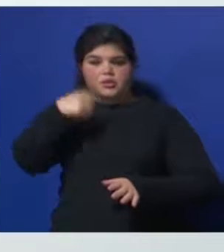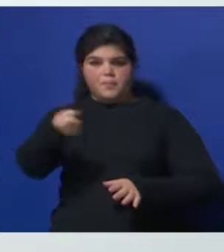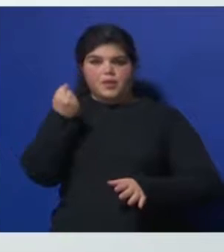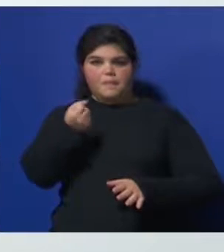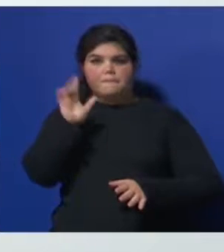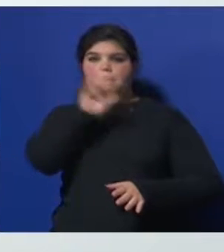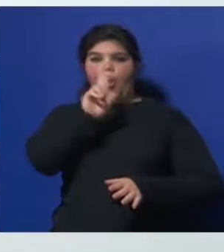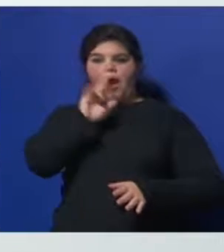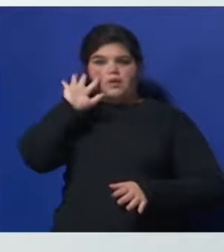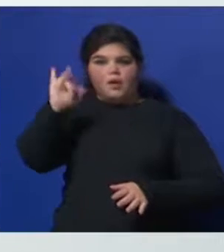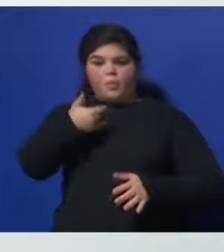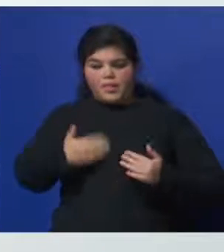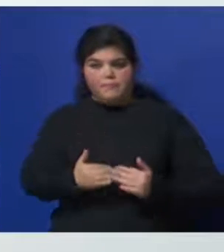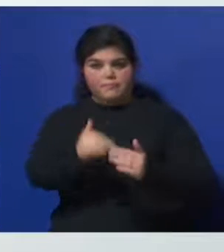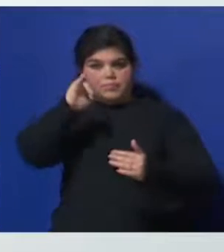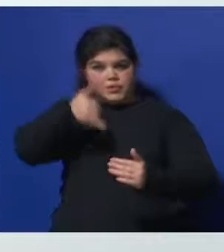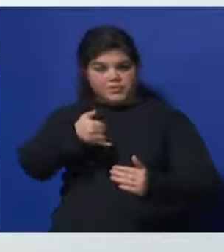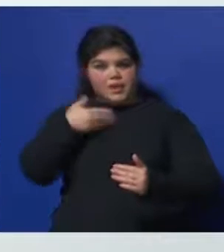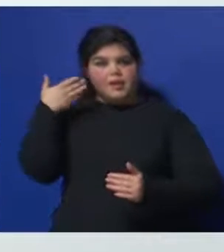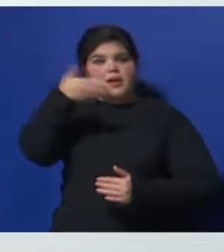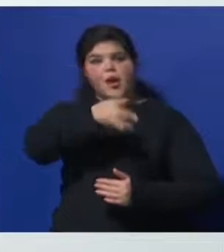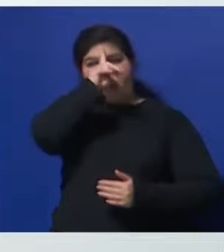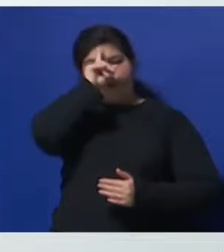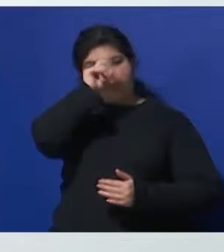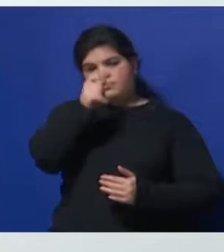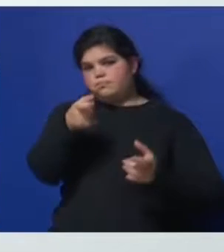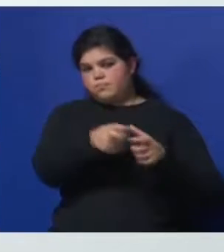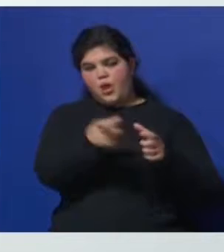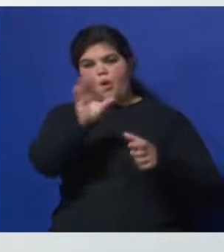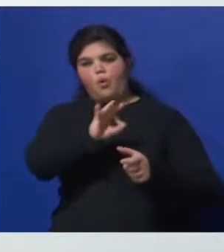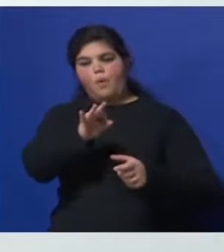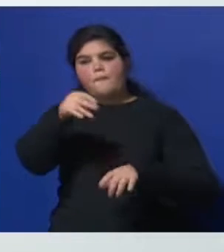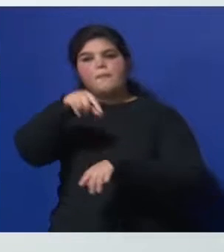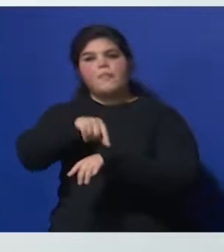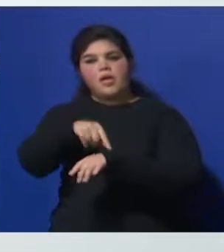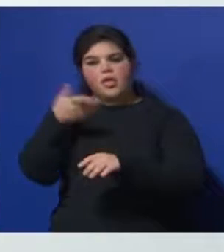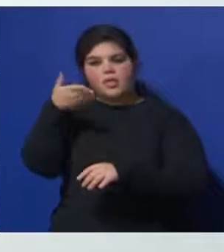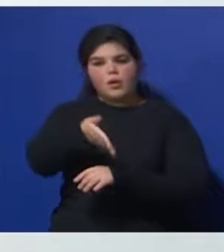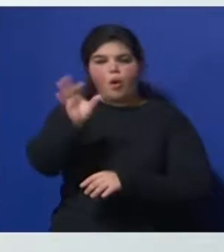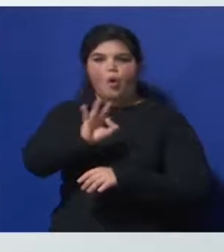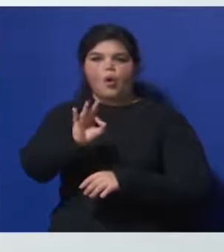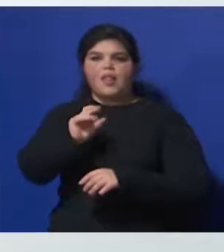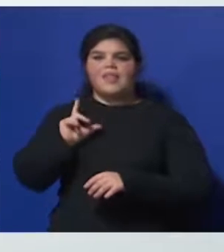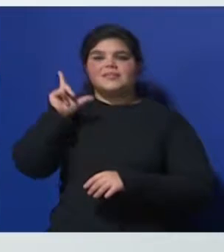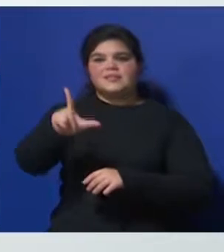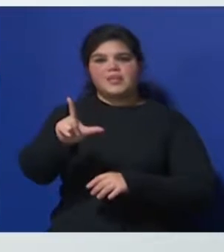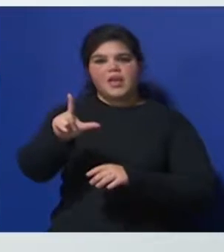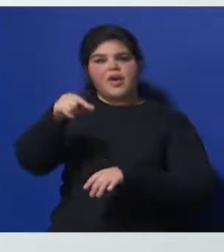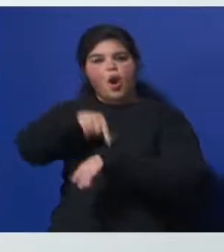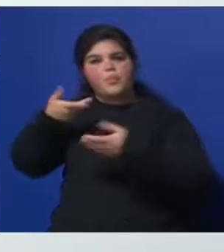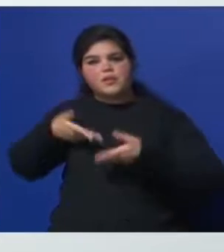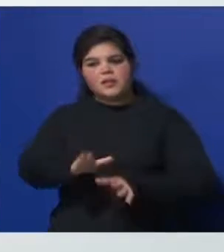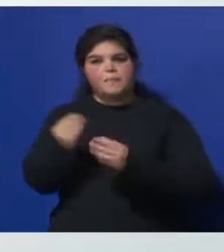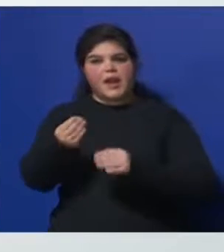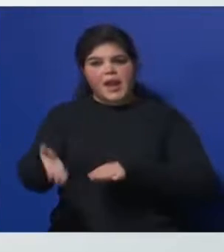embarazada Concurrir a algún centro asistencial O a un obstetro, a un médico O a una licenciada de obstetricia Para iniciar lo que se llama el